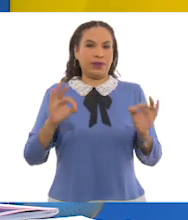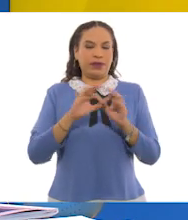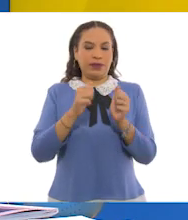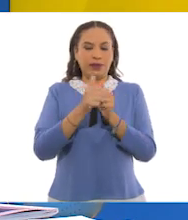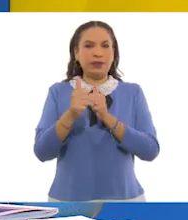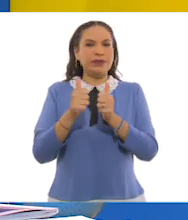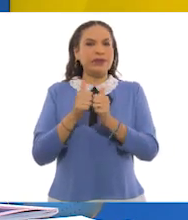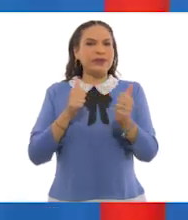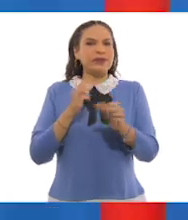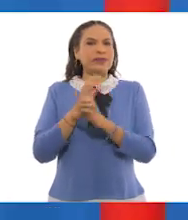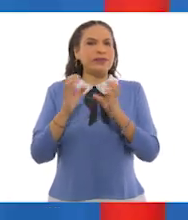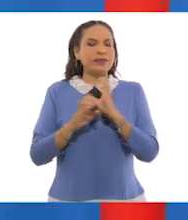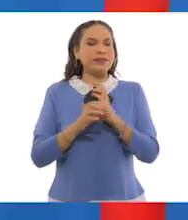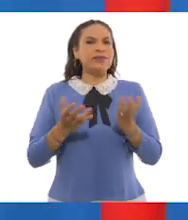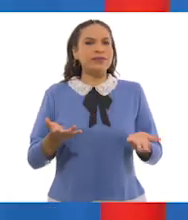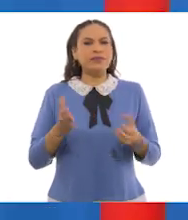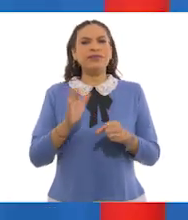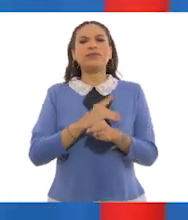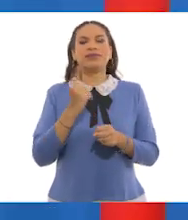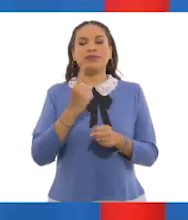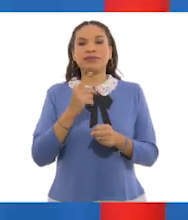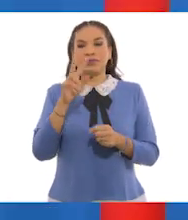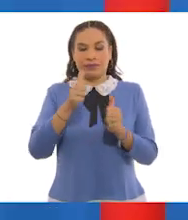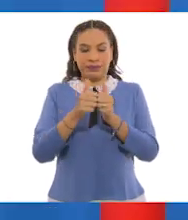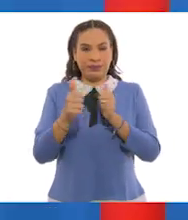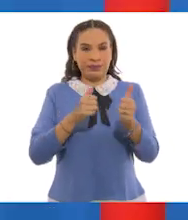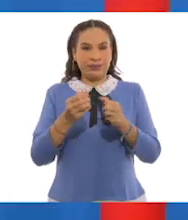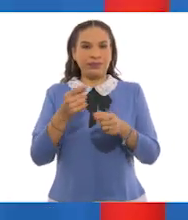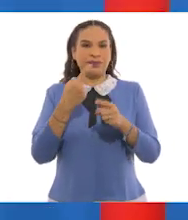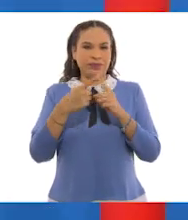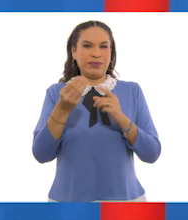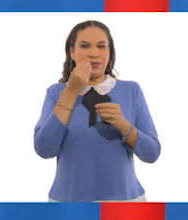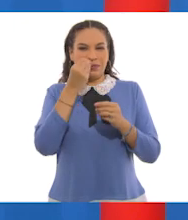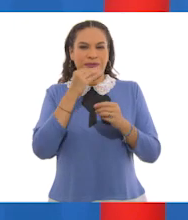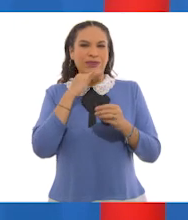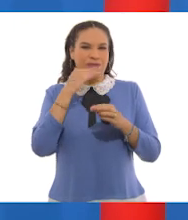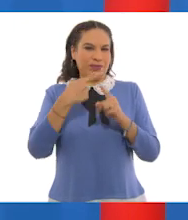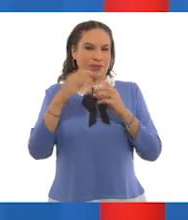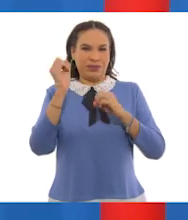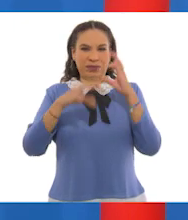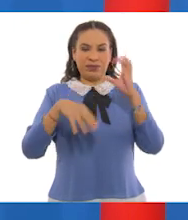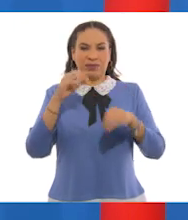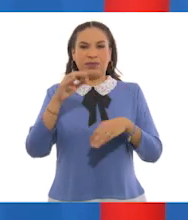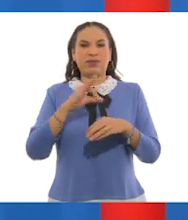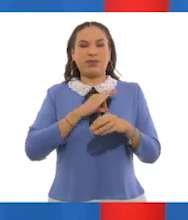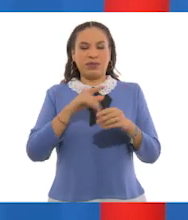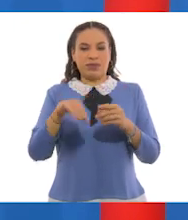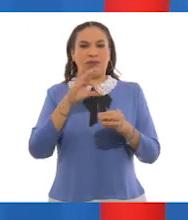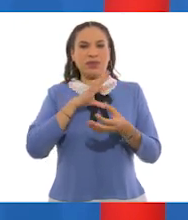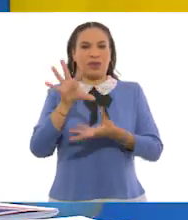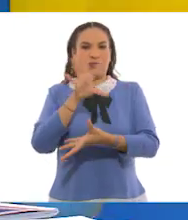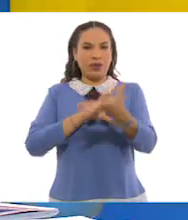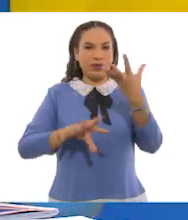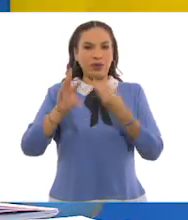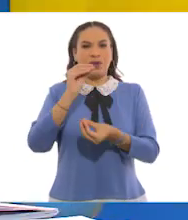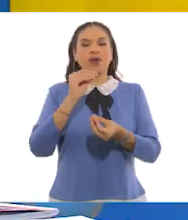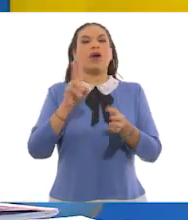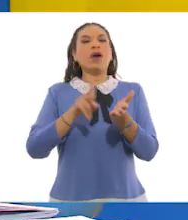separar los residuos? Porque separando los residuos, bueno, pues los podemos reciclar, ¿no?